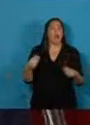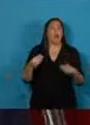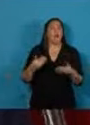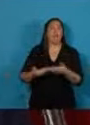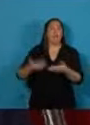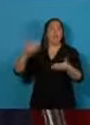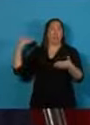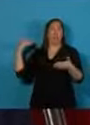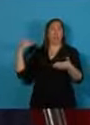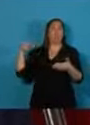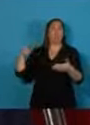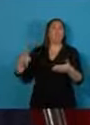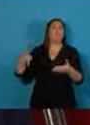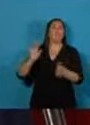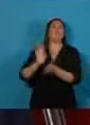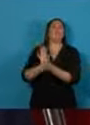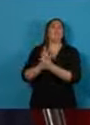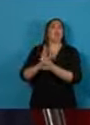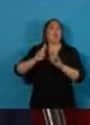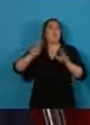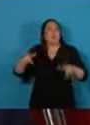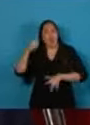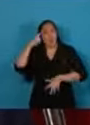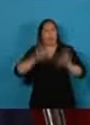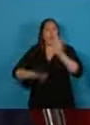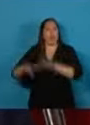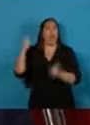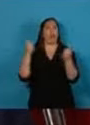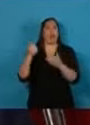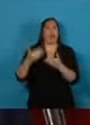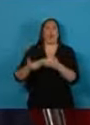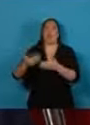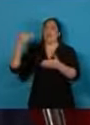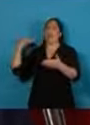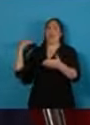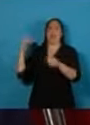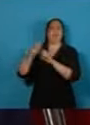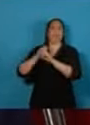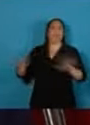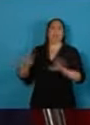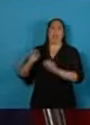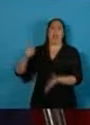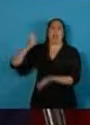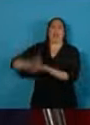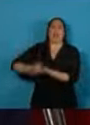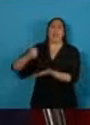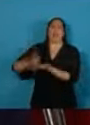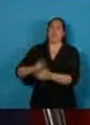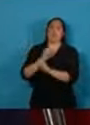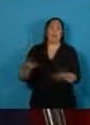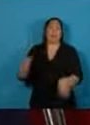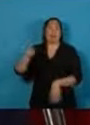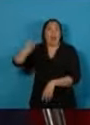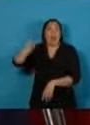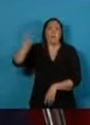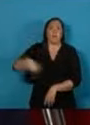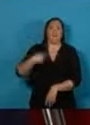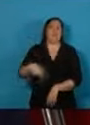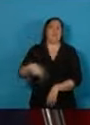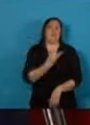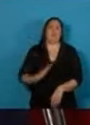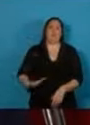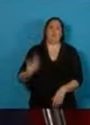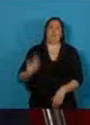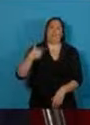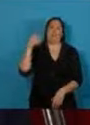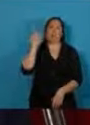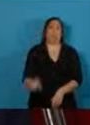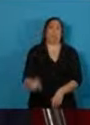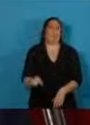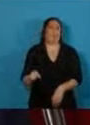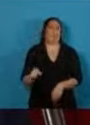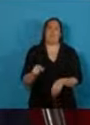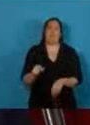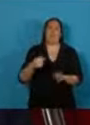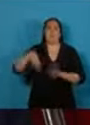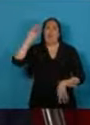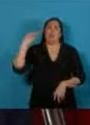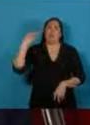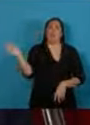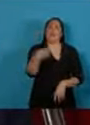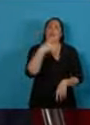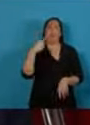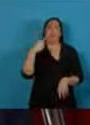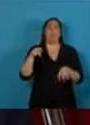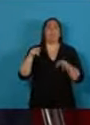económicas. Esa serie de decisiones económicas fueron determinantes para que el pueblo argentino, en su mayoría, las